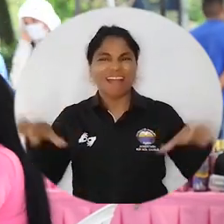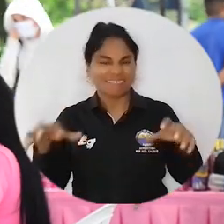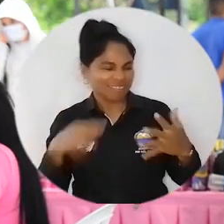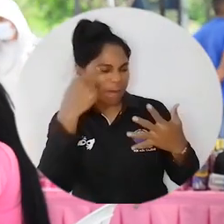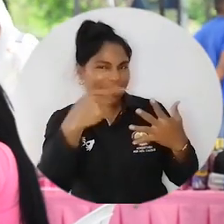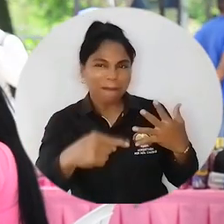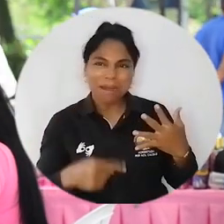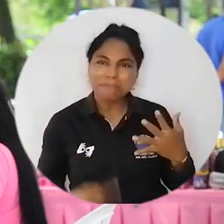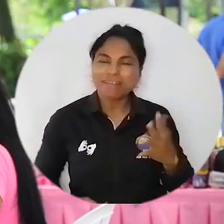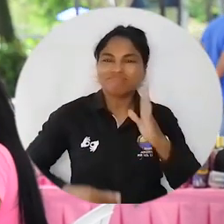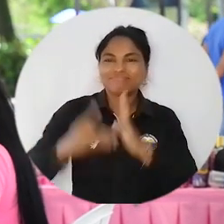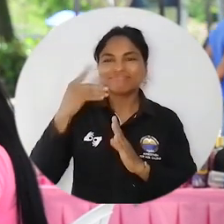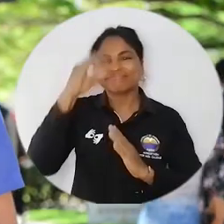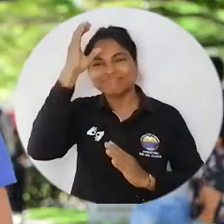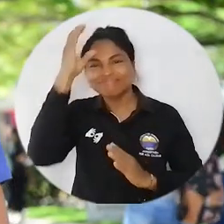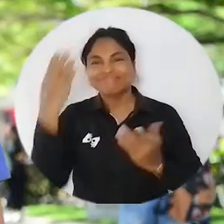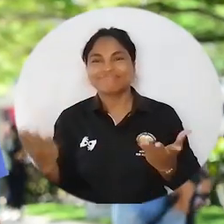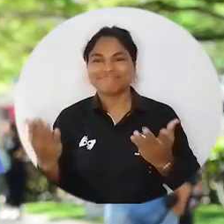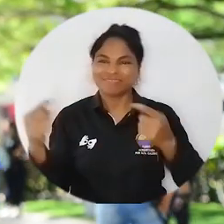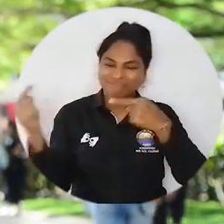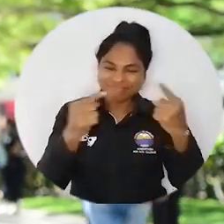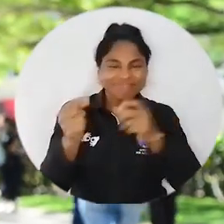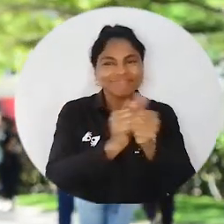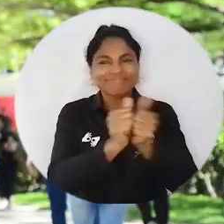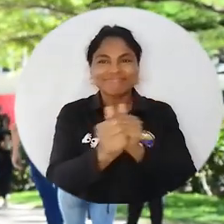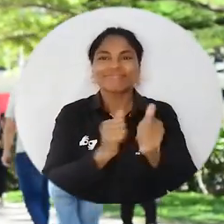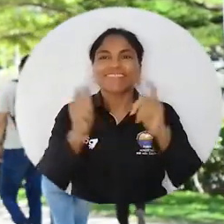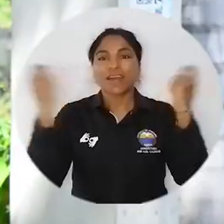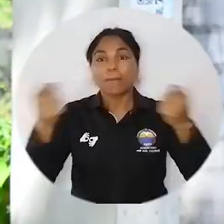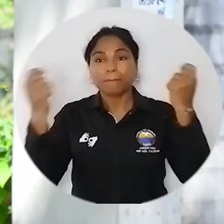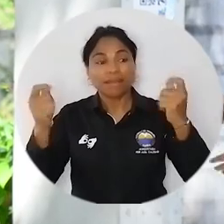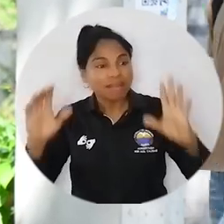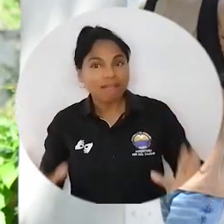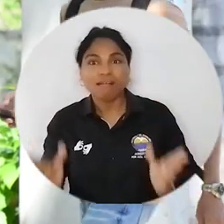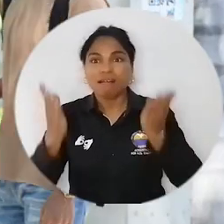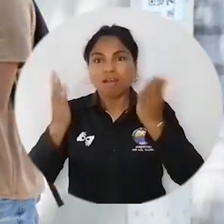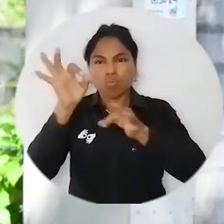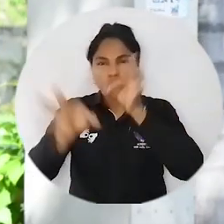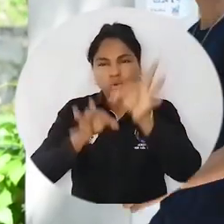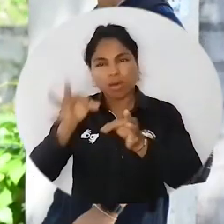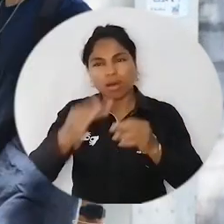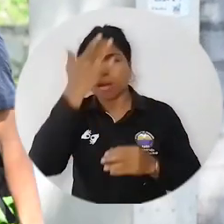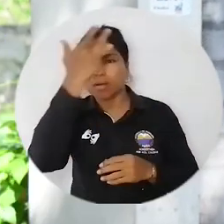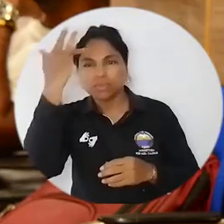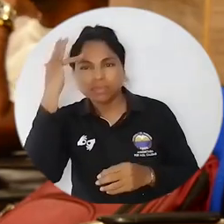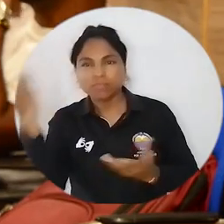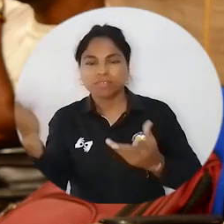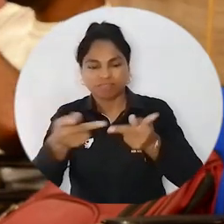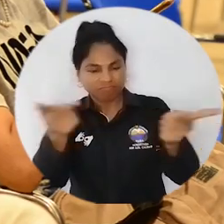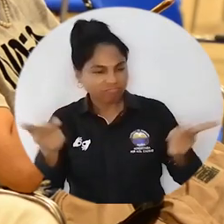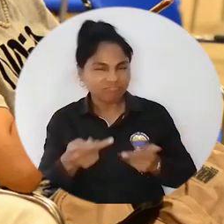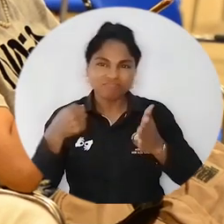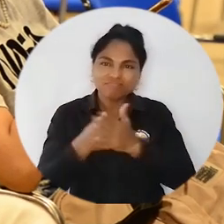Cargado de actividades para el desarrollo del conocimiento, competencias deportivas, campañas para promover el cuidado de la salud mental y